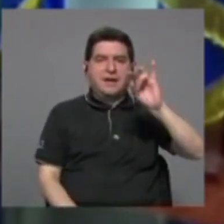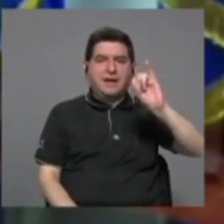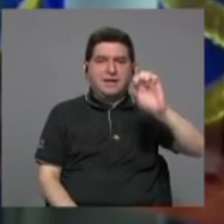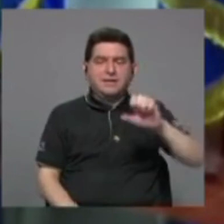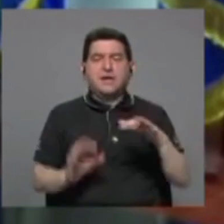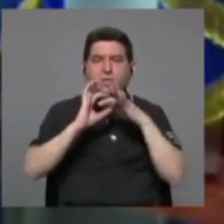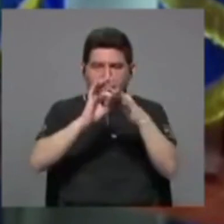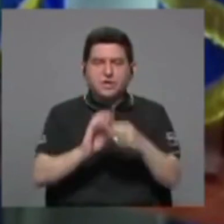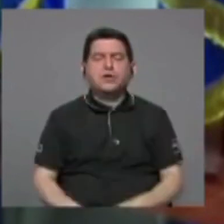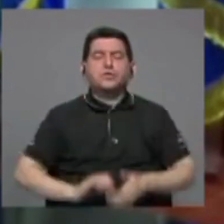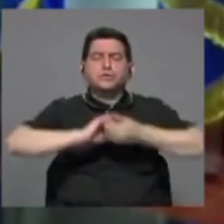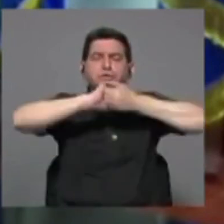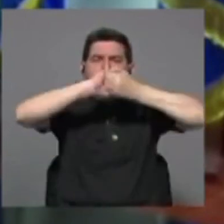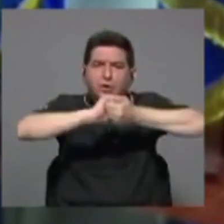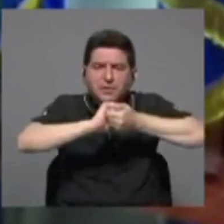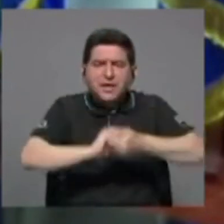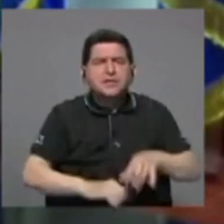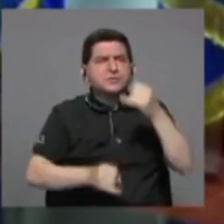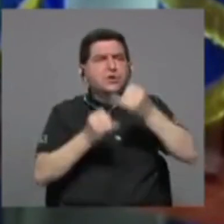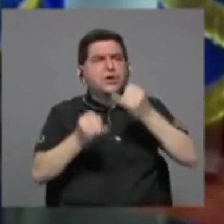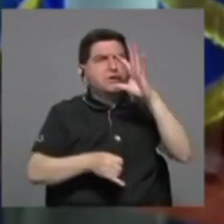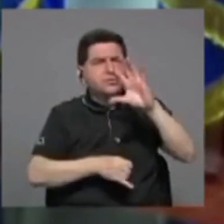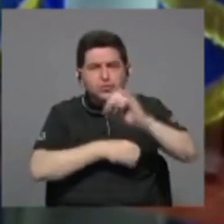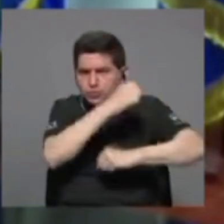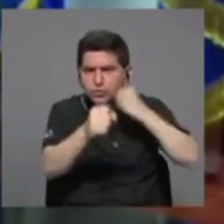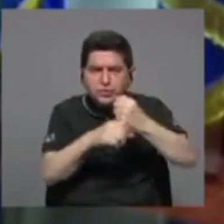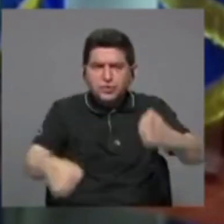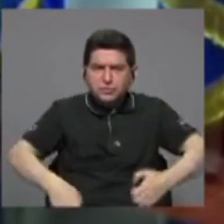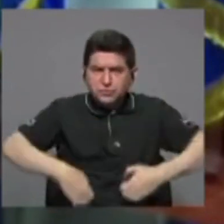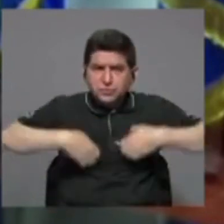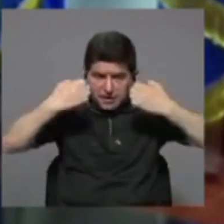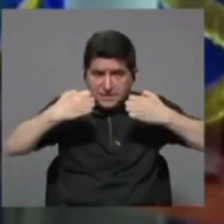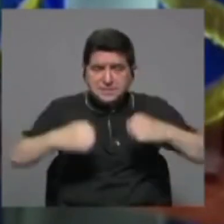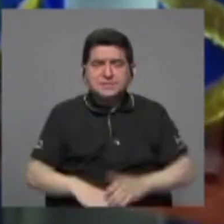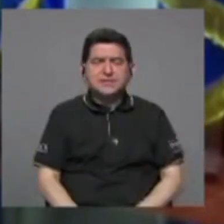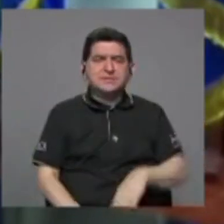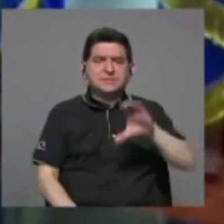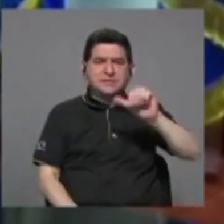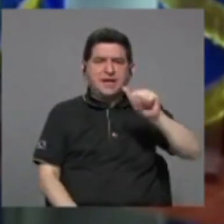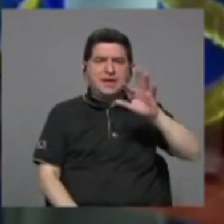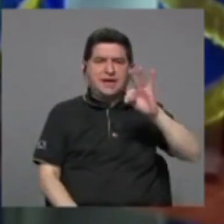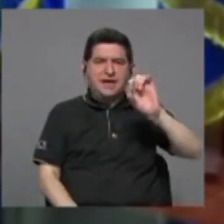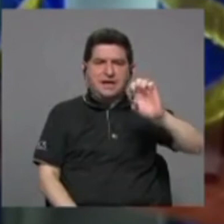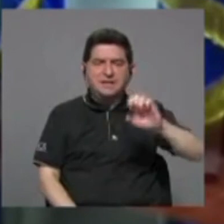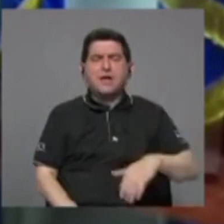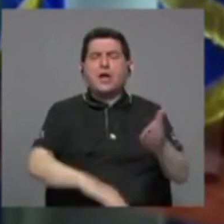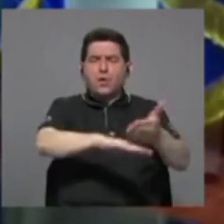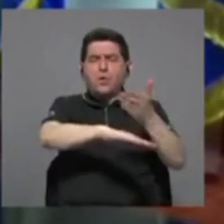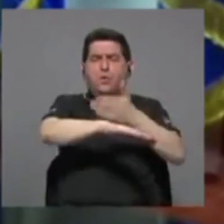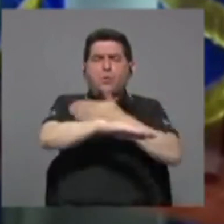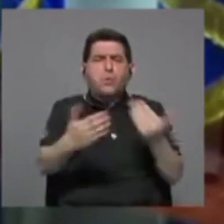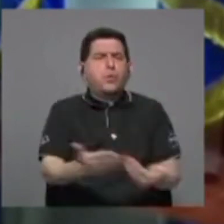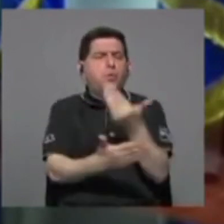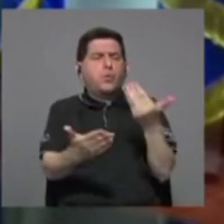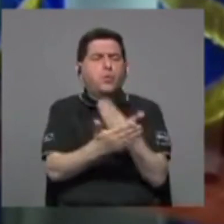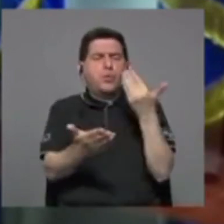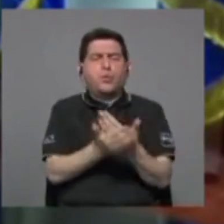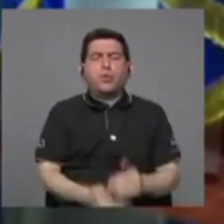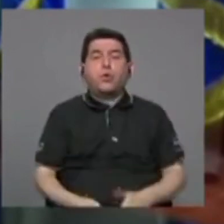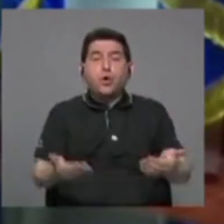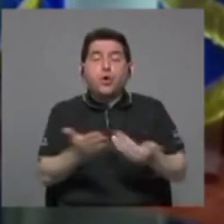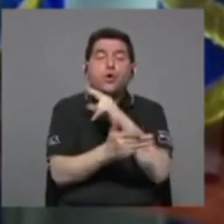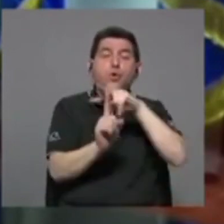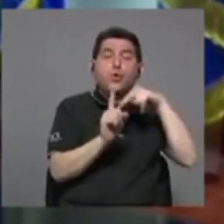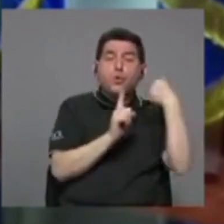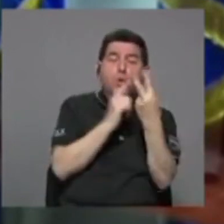esas 50 años de existencia de Cati avanzando, innovando, buscando nuevos paradigmas,